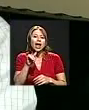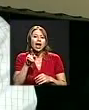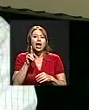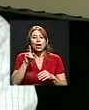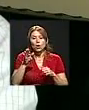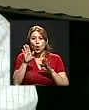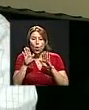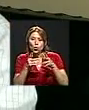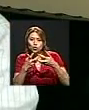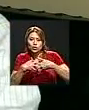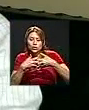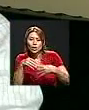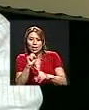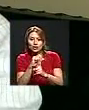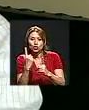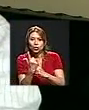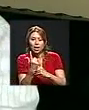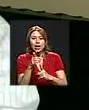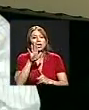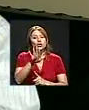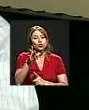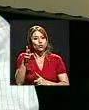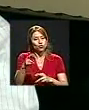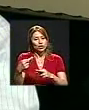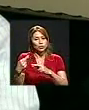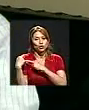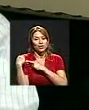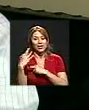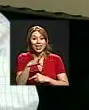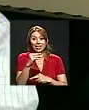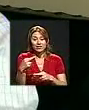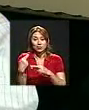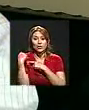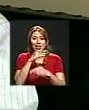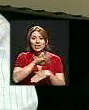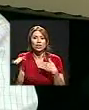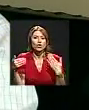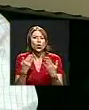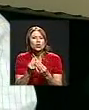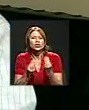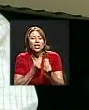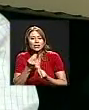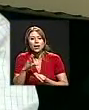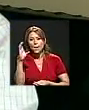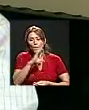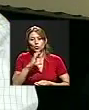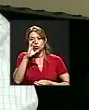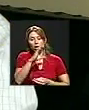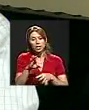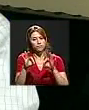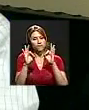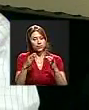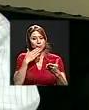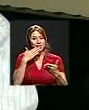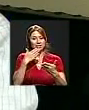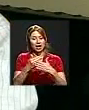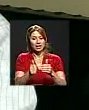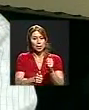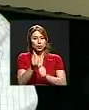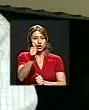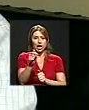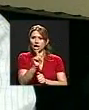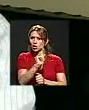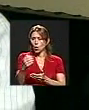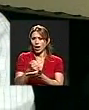don José Figueres, que su responsabilidad y la de todos es buscar el bienestar de la mayoría, no las ganancias ni el